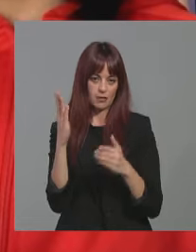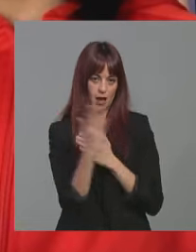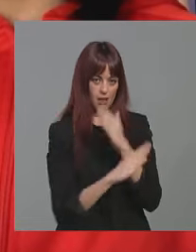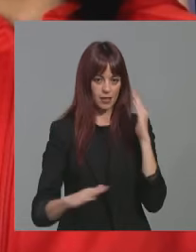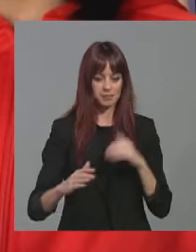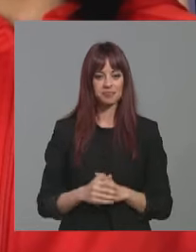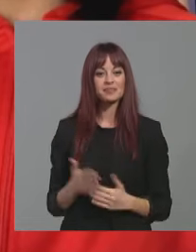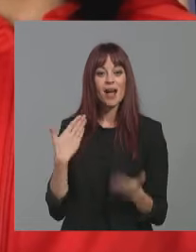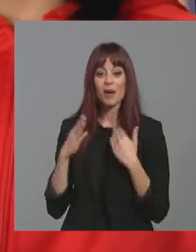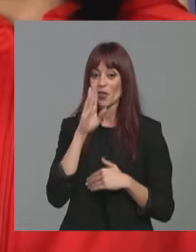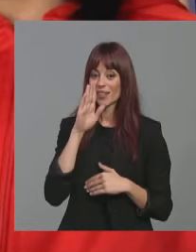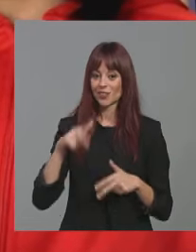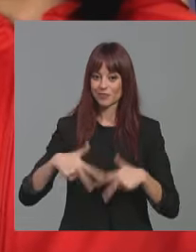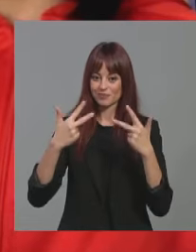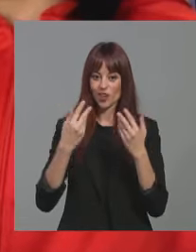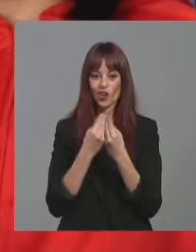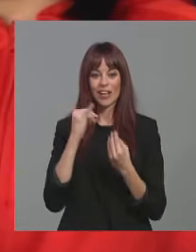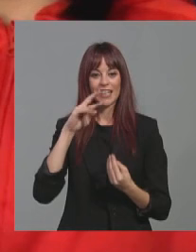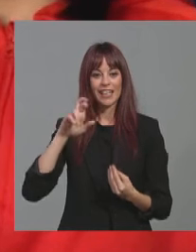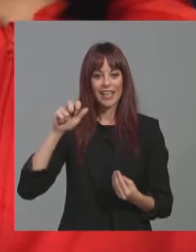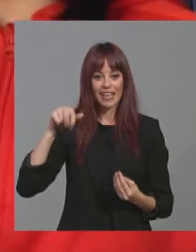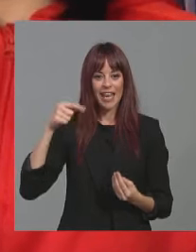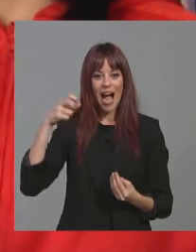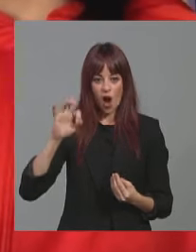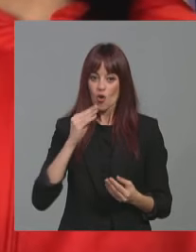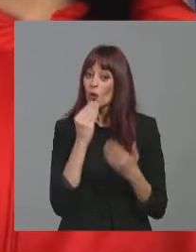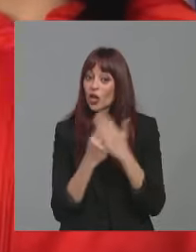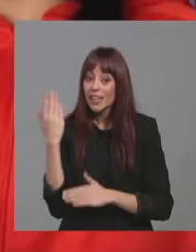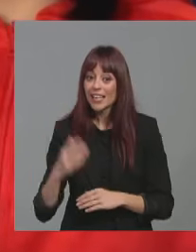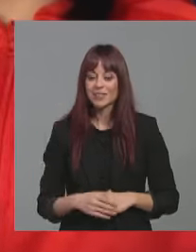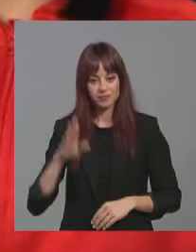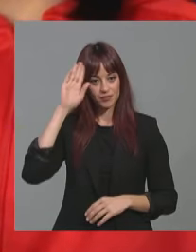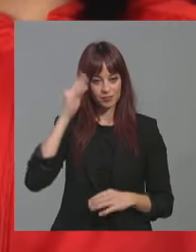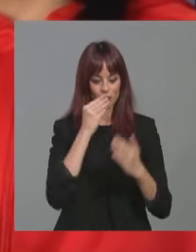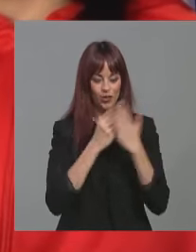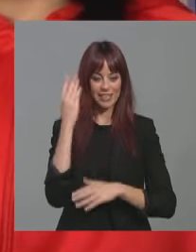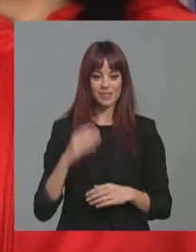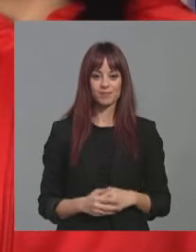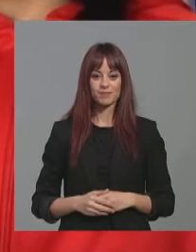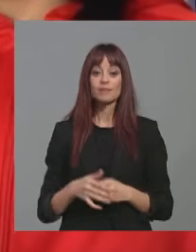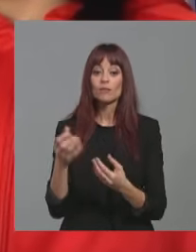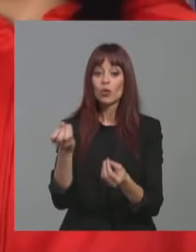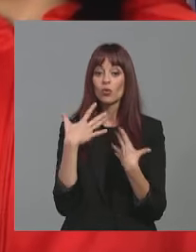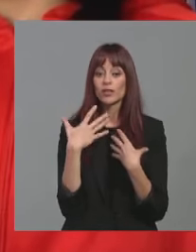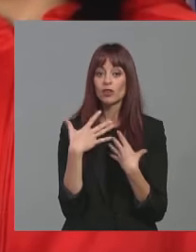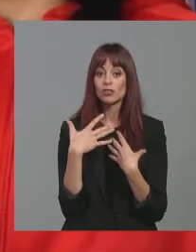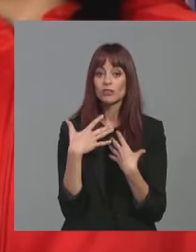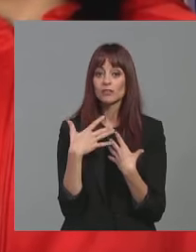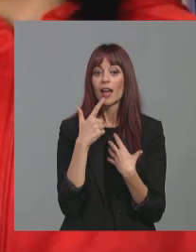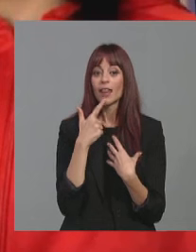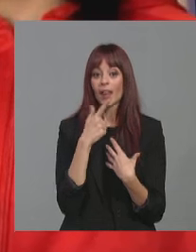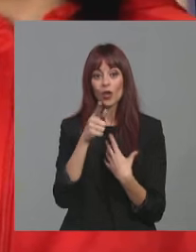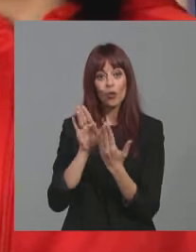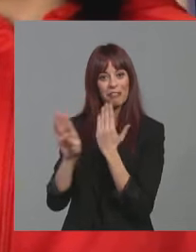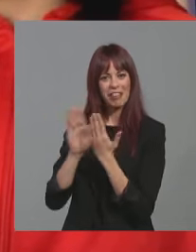Hablamos en directo con ella, con Irene Yao. Buenos días. Hola, buenos días. Bueno, cuéntanos, ¿te comparan mucho con tu